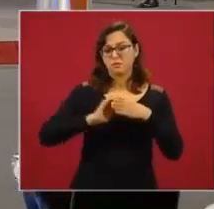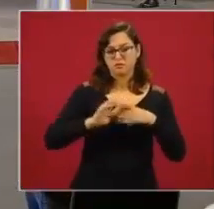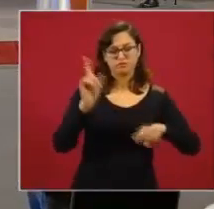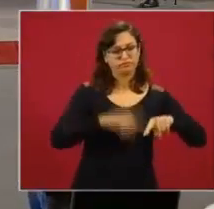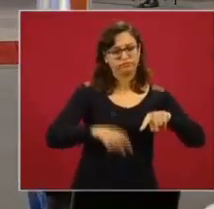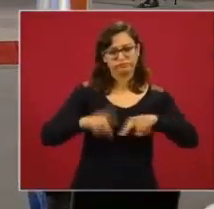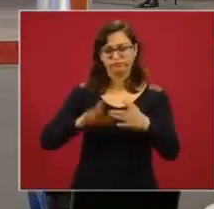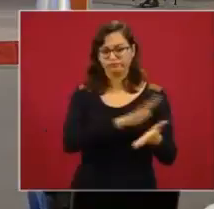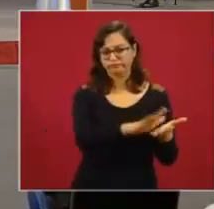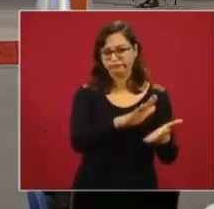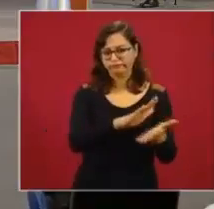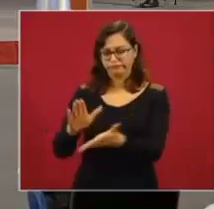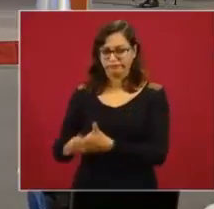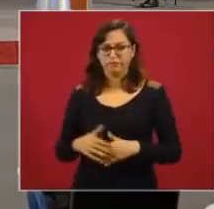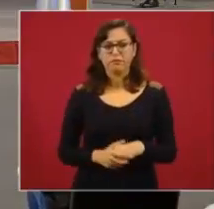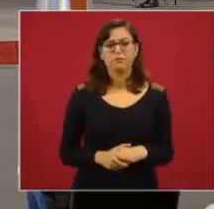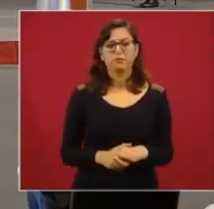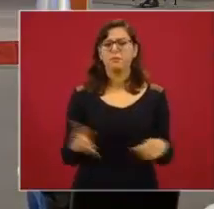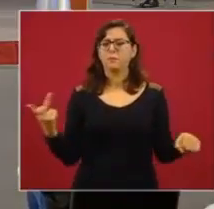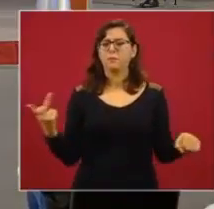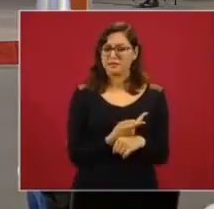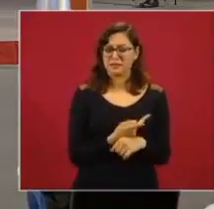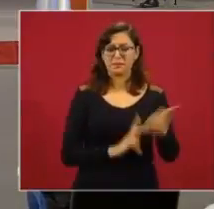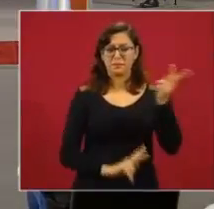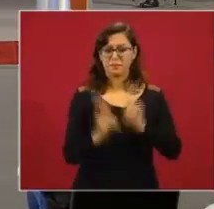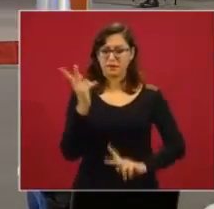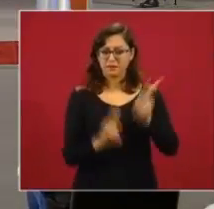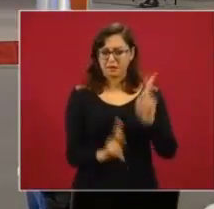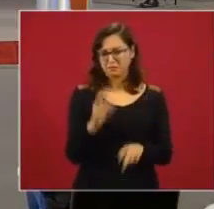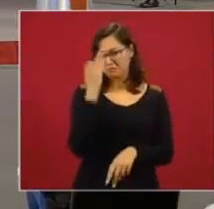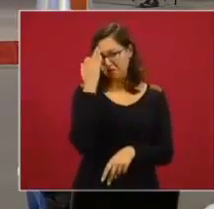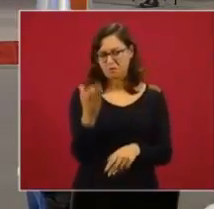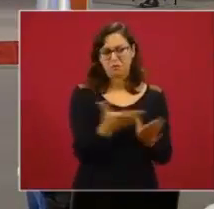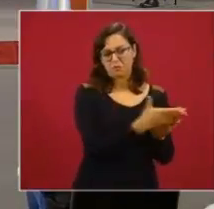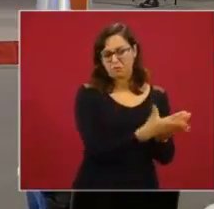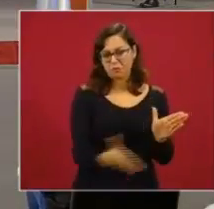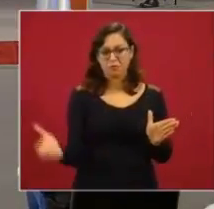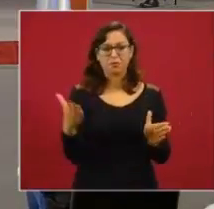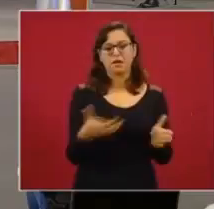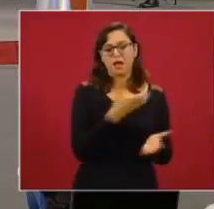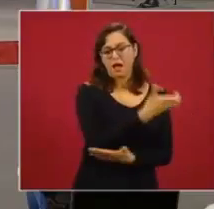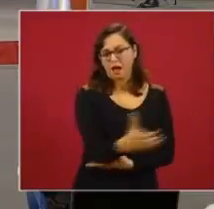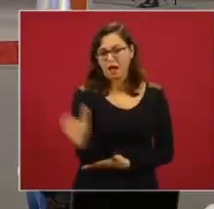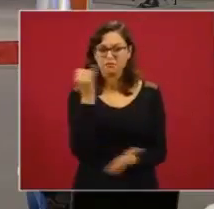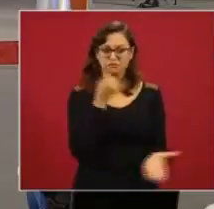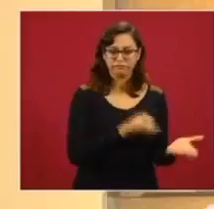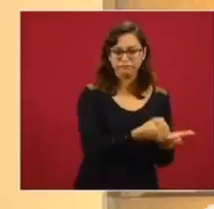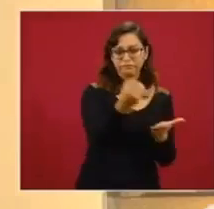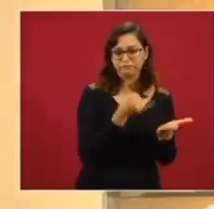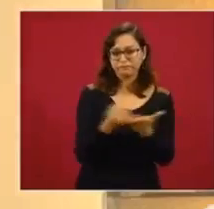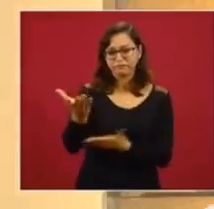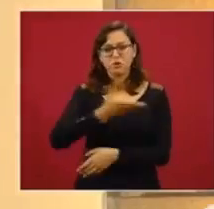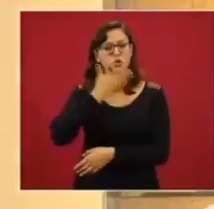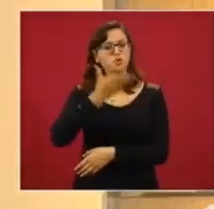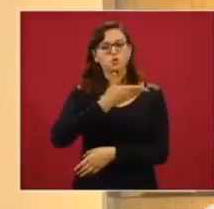La marihuana y la amapola tienen un comportamiento, tienen un ciclo de producción. Esto es en base a la experiencia que se ha tenido del